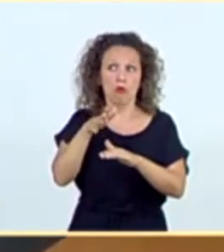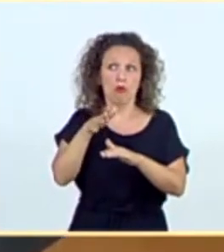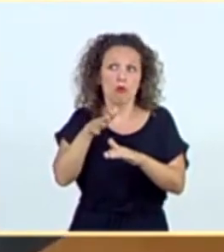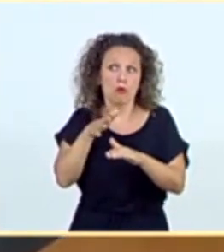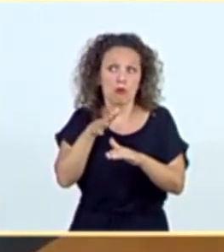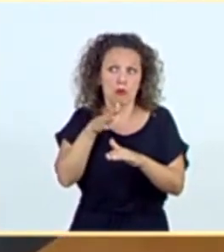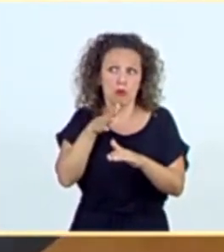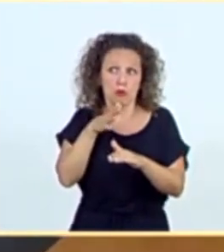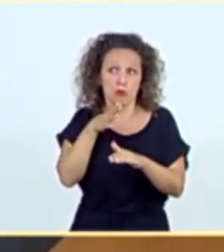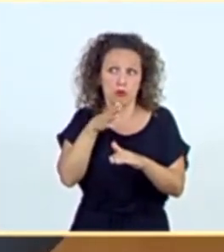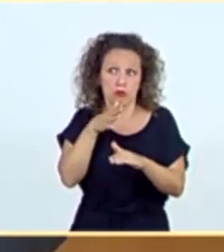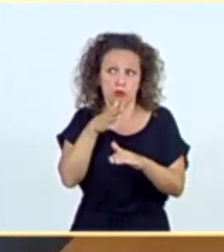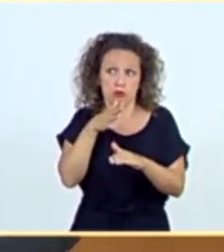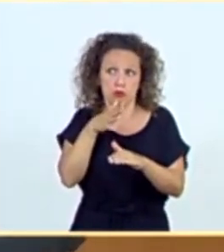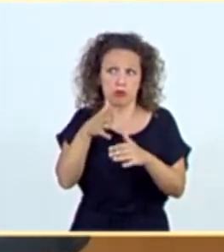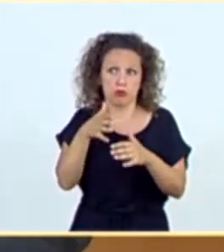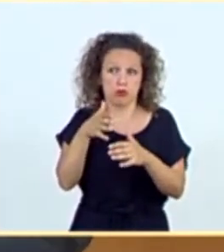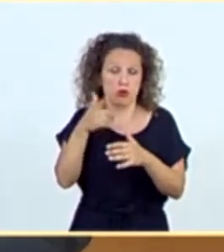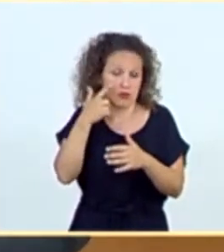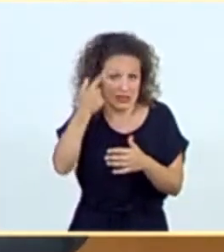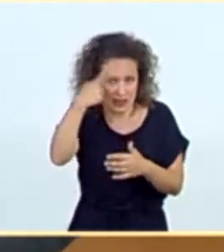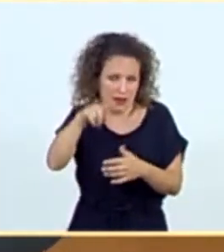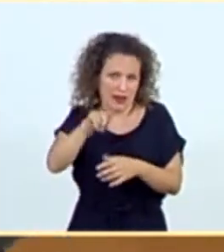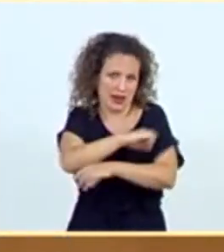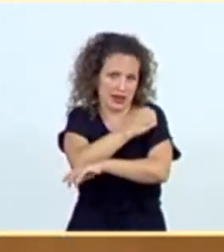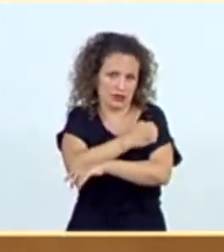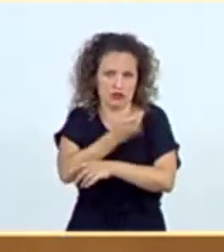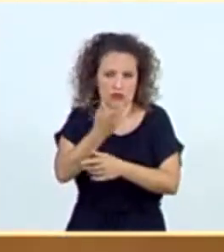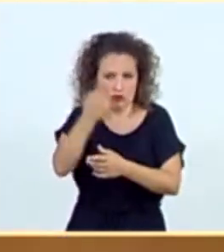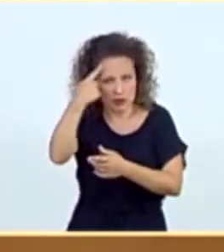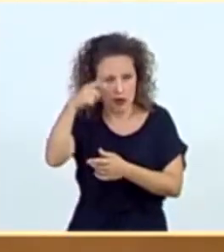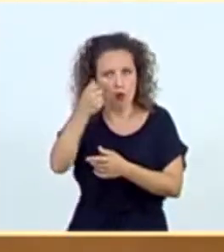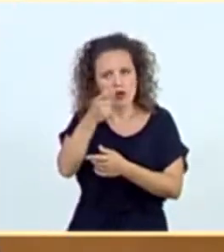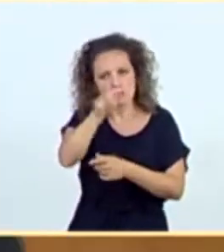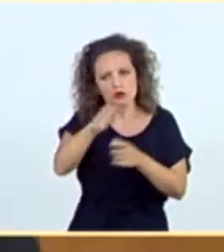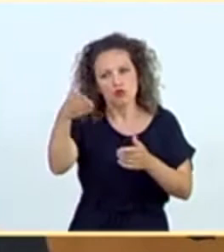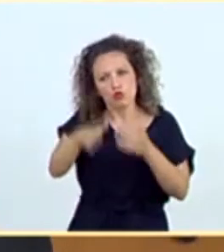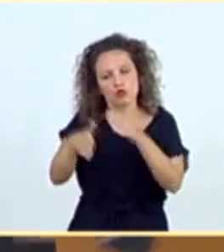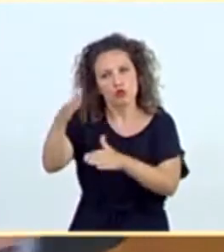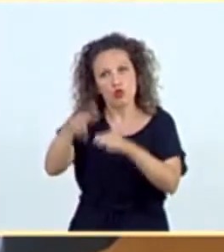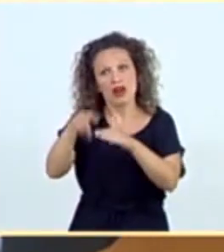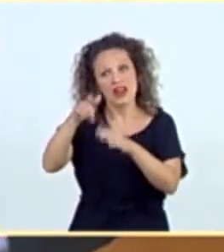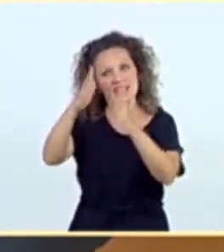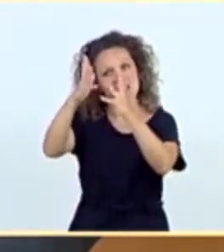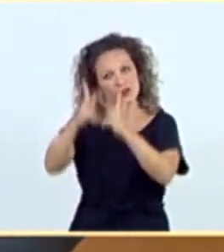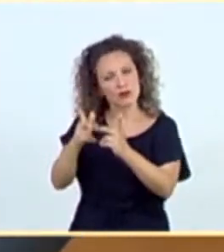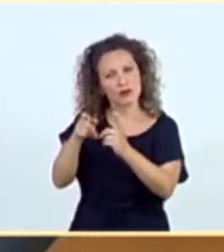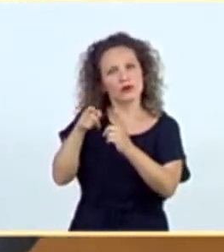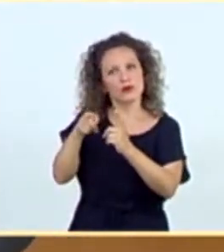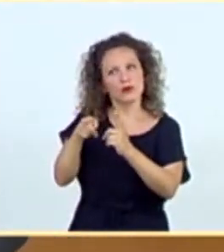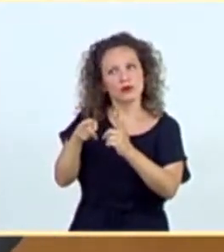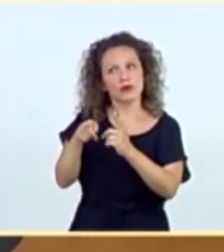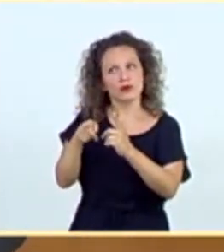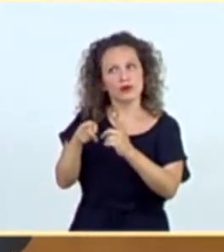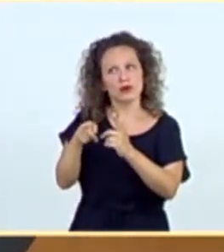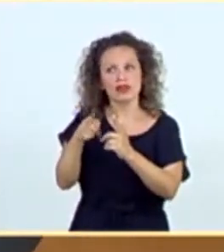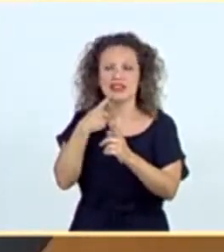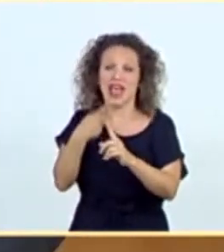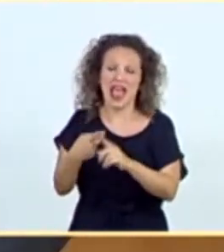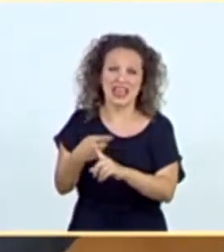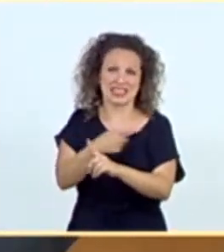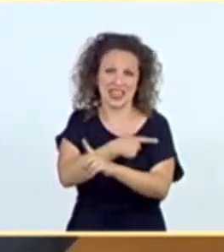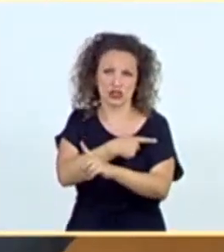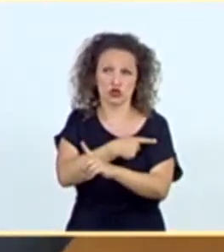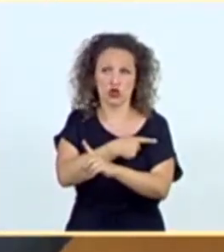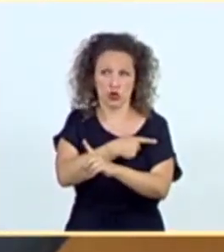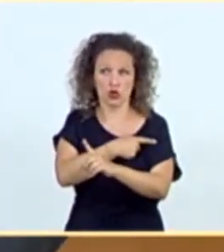y que usted conoce especialmente, que es la monitorización de la mortalidad que mide a aquellos fallecidos en exceso según la estimación que